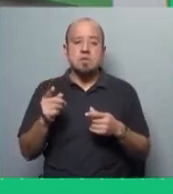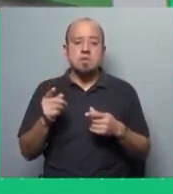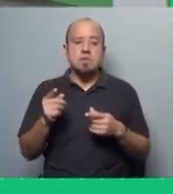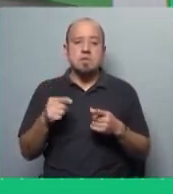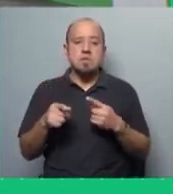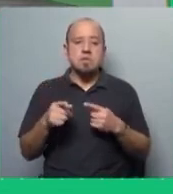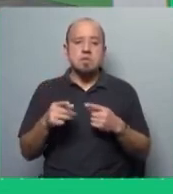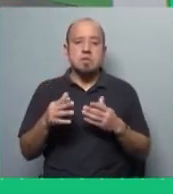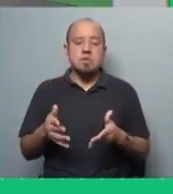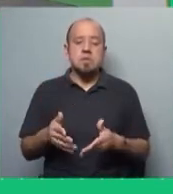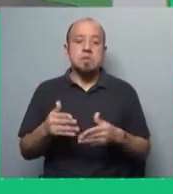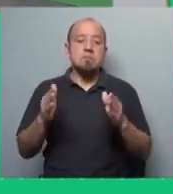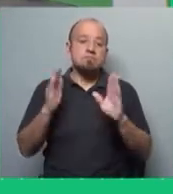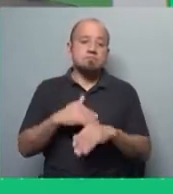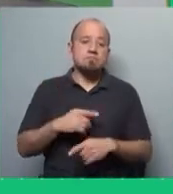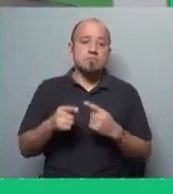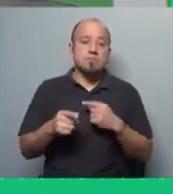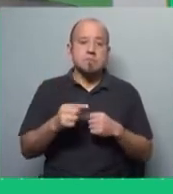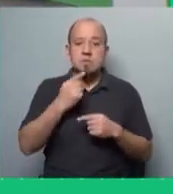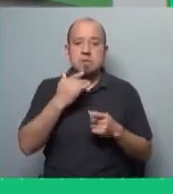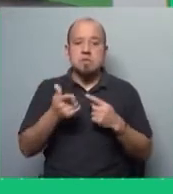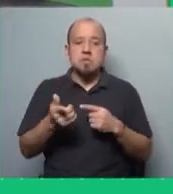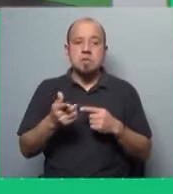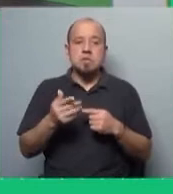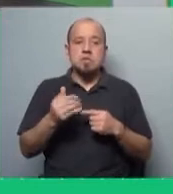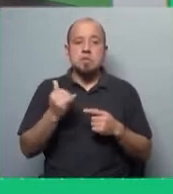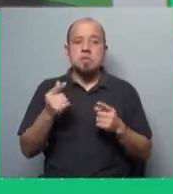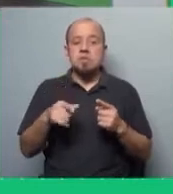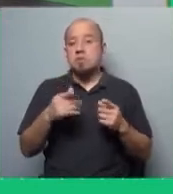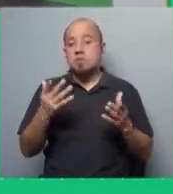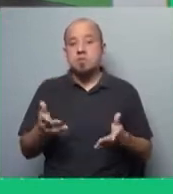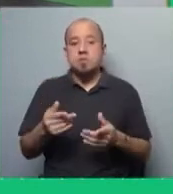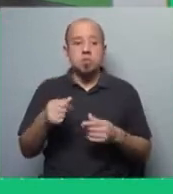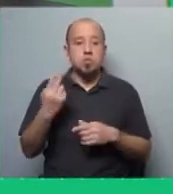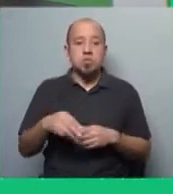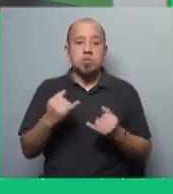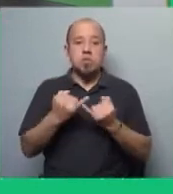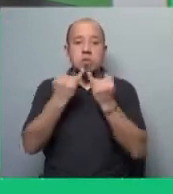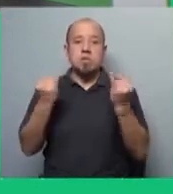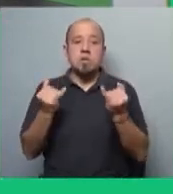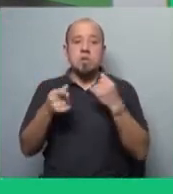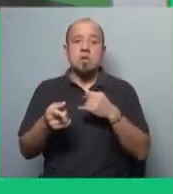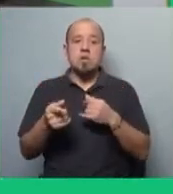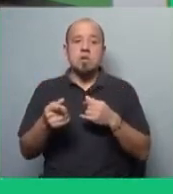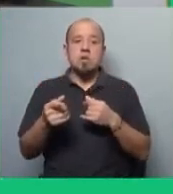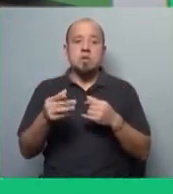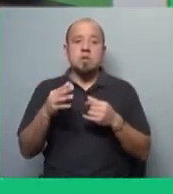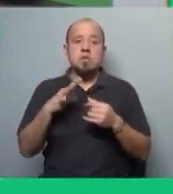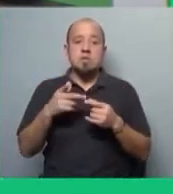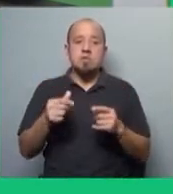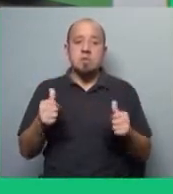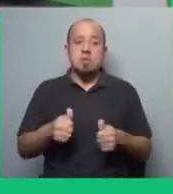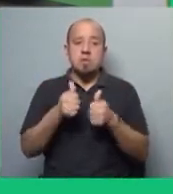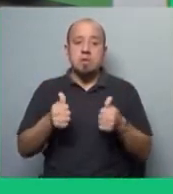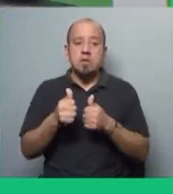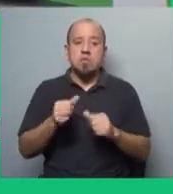que impidió ciertamente que un país independiente pudiera ser independiente de verdad. Nunca fue, tuvo condiciones para tener una actividad que le permitiera